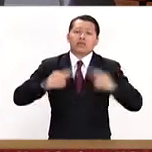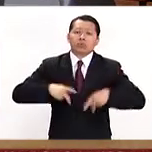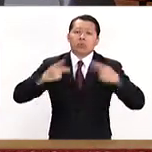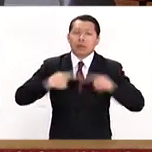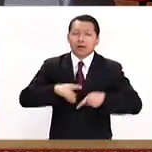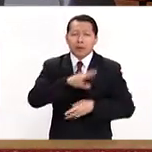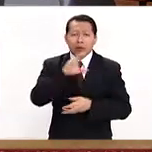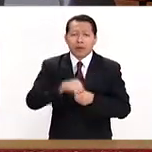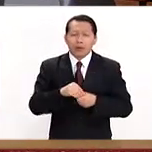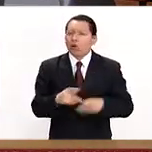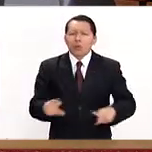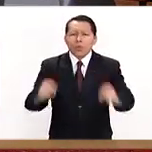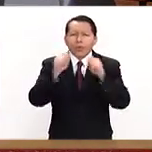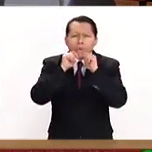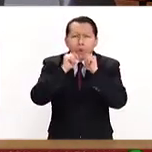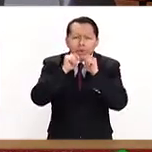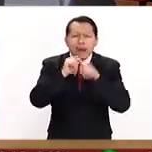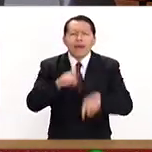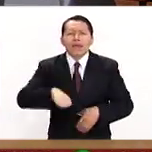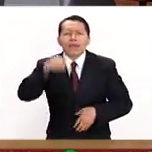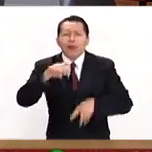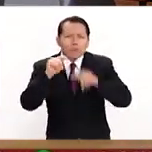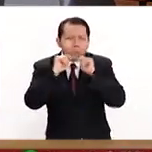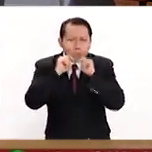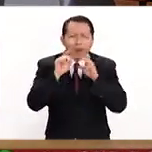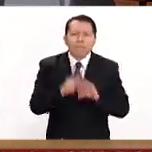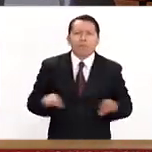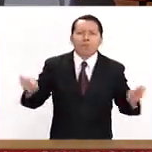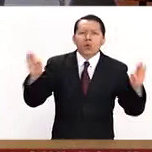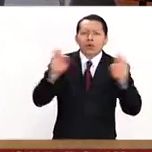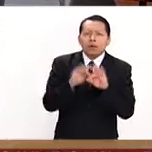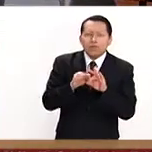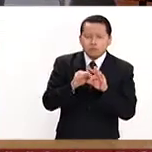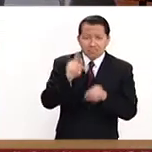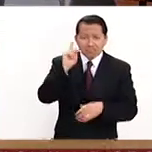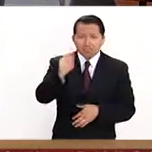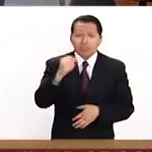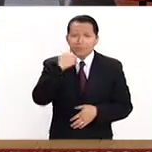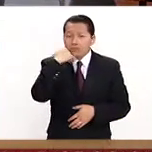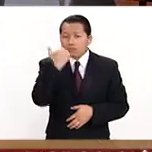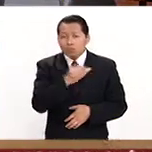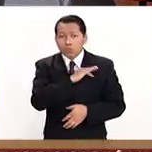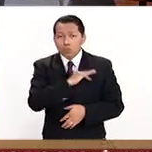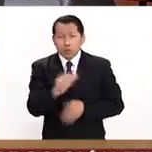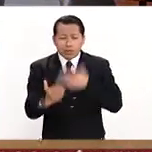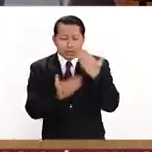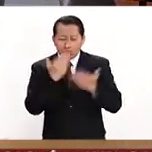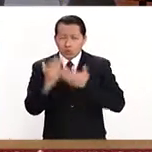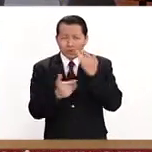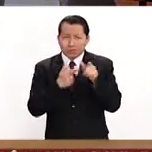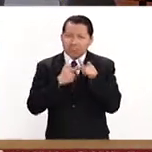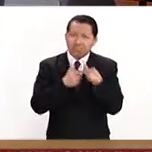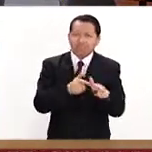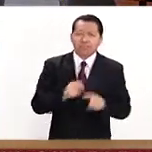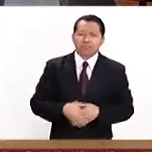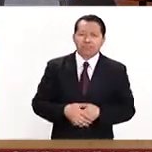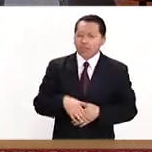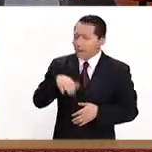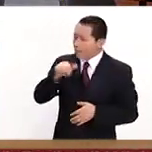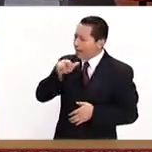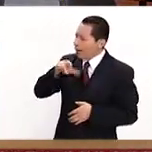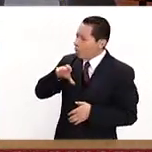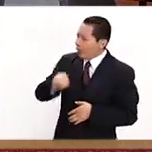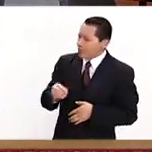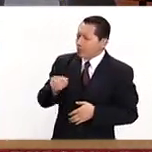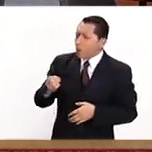sin importar la edad, siempre y cuando hayan concluido, quieran y quieran y puedan continuar sus estudios con nosotros. Mauricio, ¿cuál es